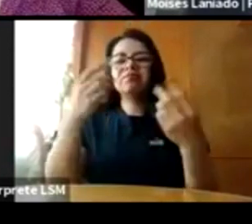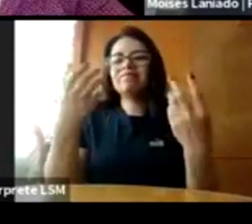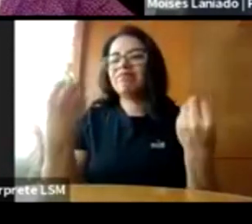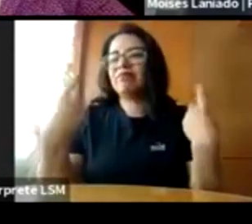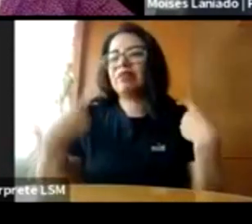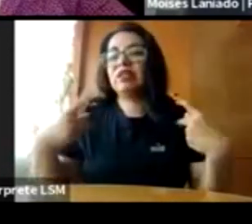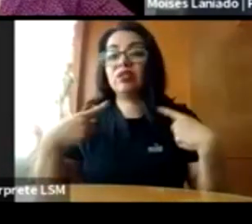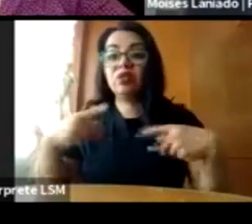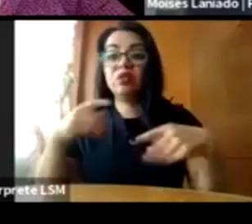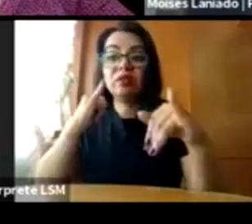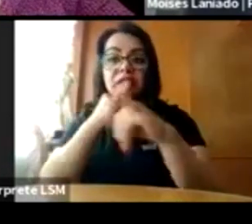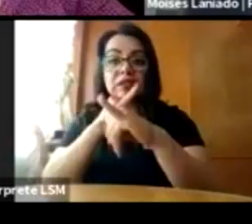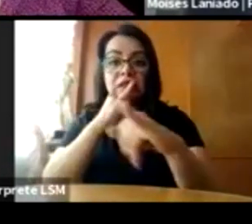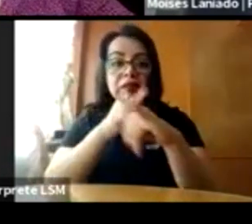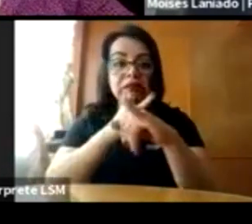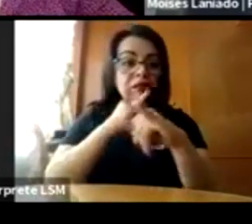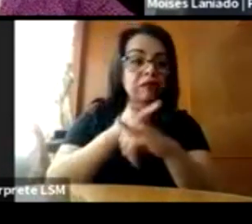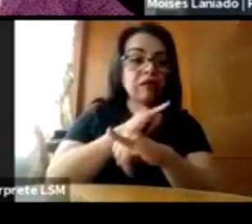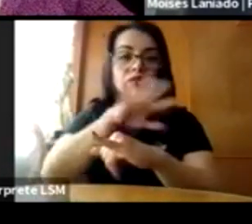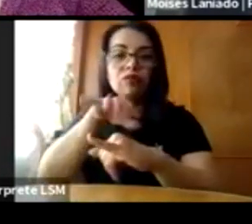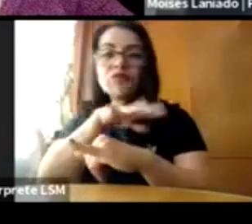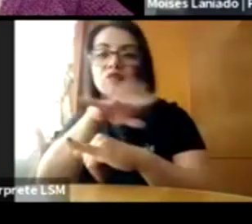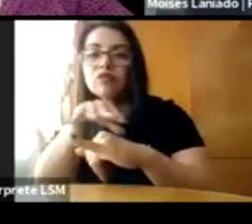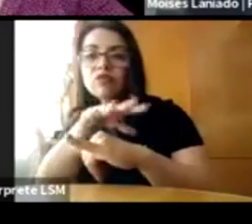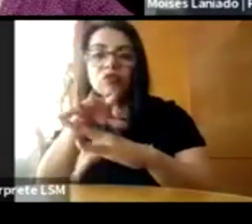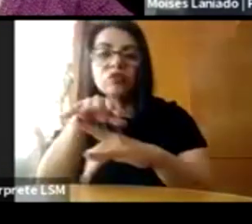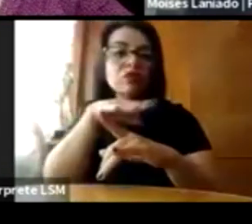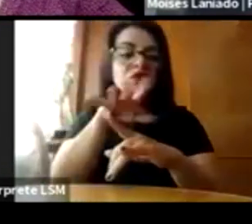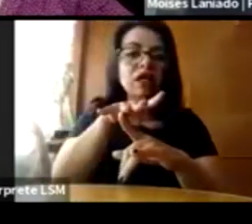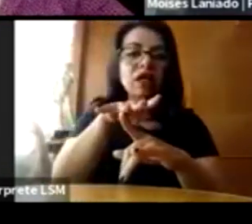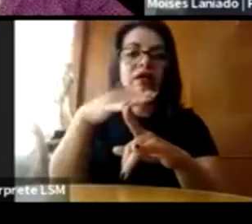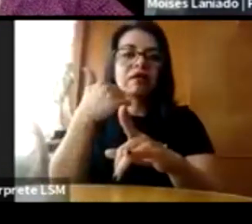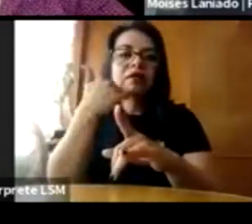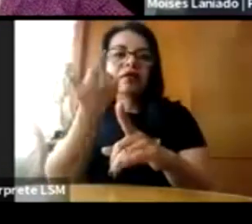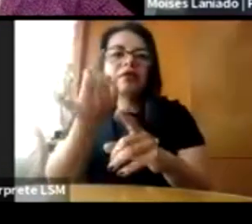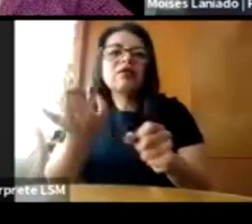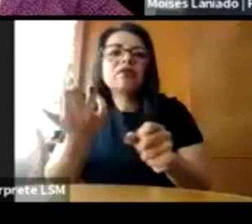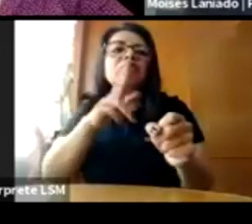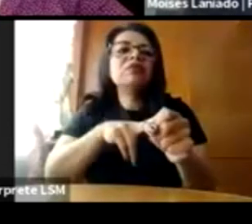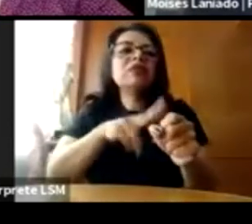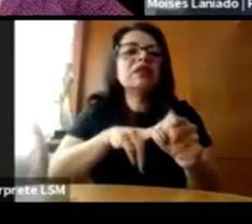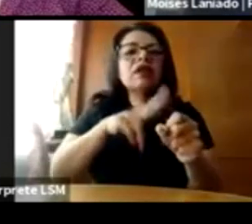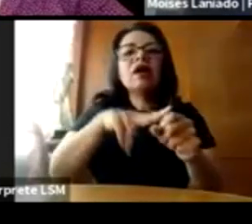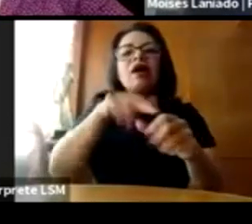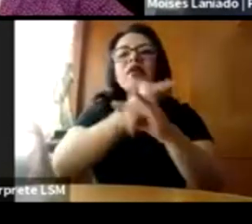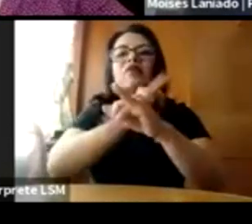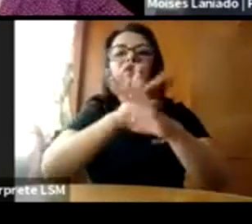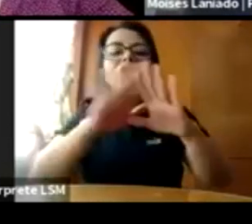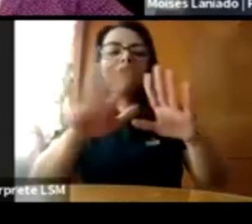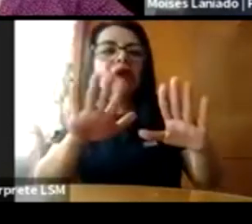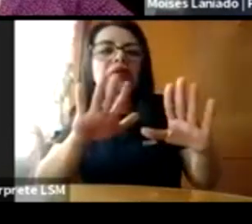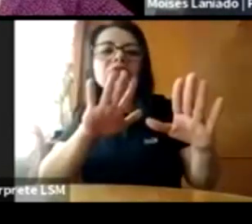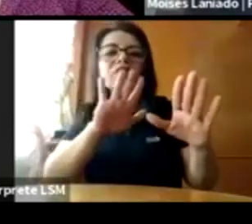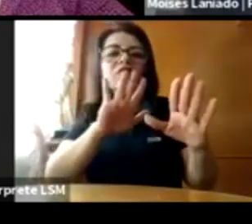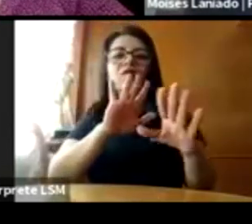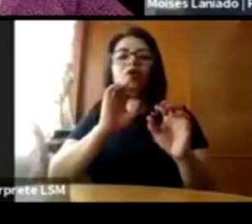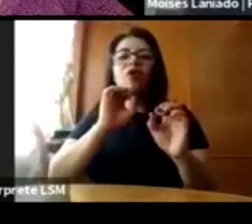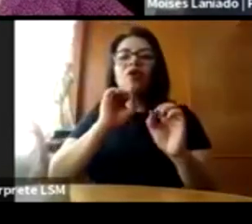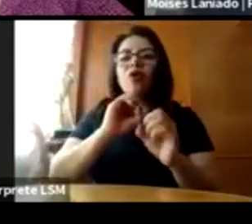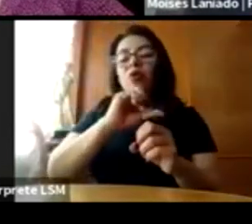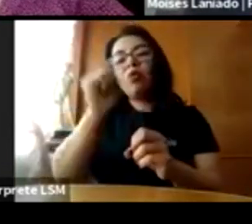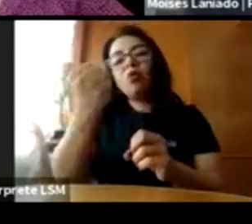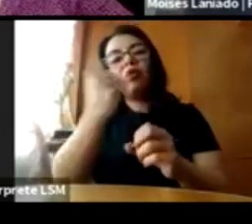secuestrar bases de datos de hospitales, bases de datos financieras, lo que nos dijo el